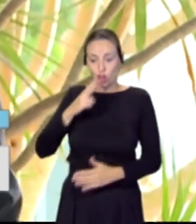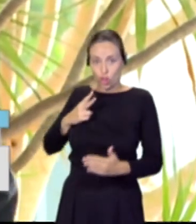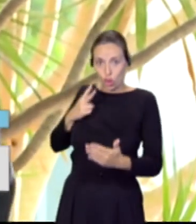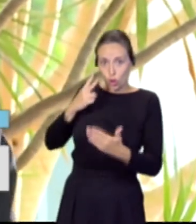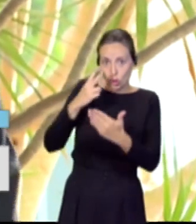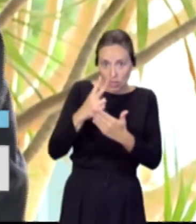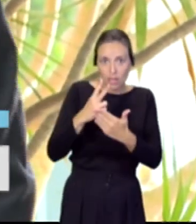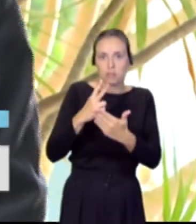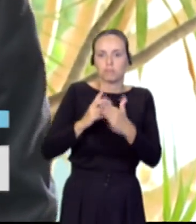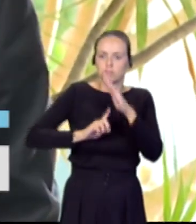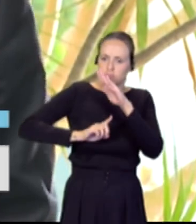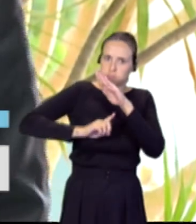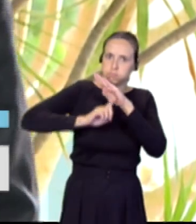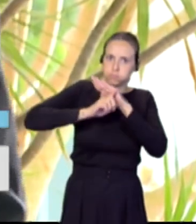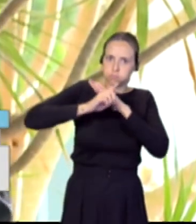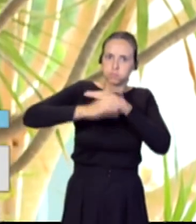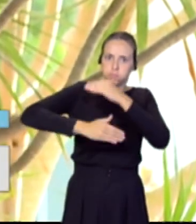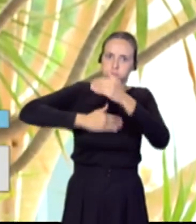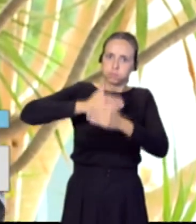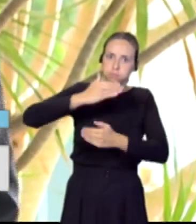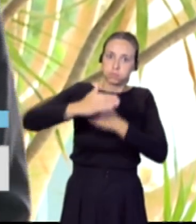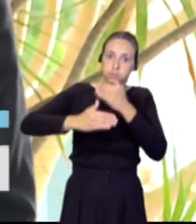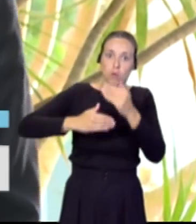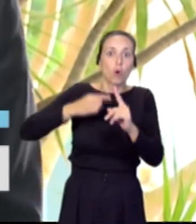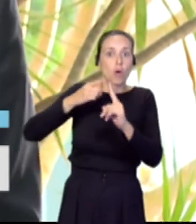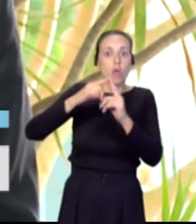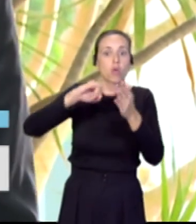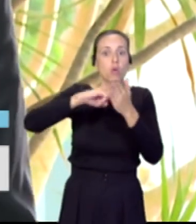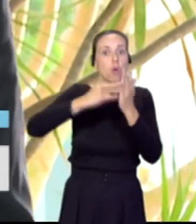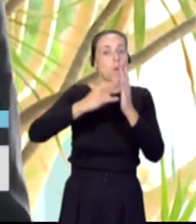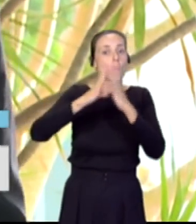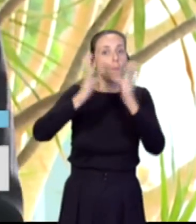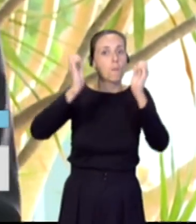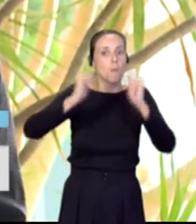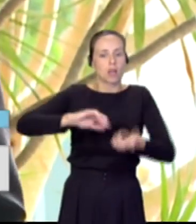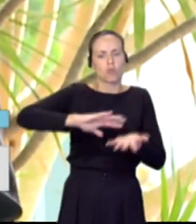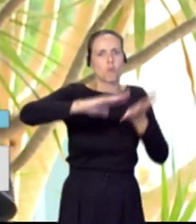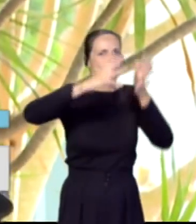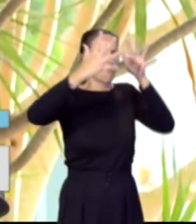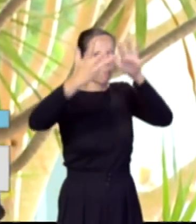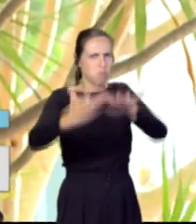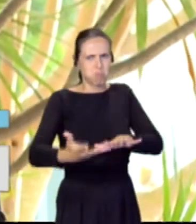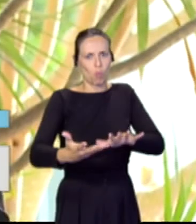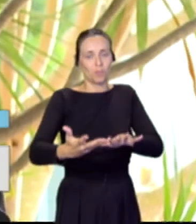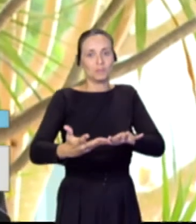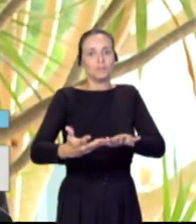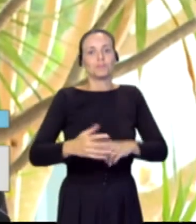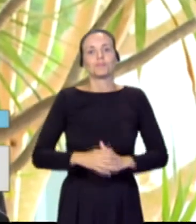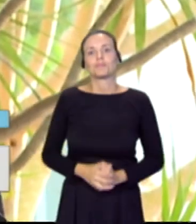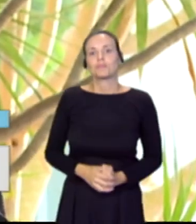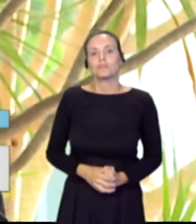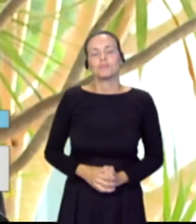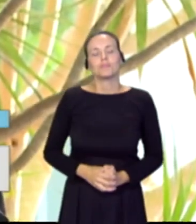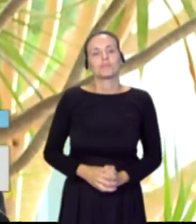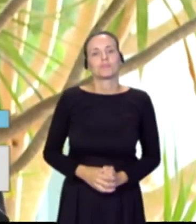todas estas previsiones del pacto y podemos ejecutar sobre el terreno muchas de las cosas que se prevé